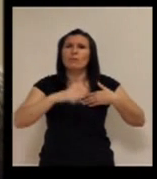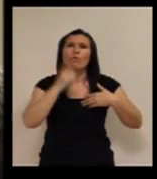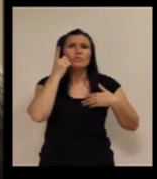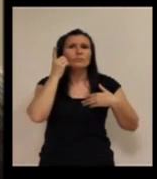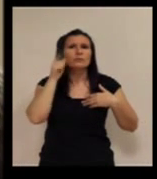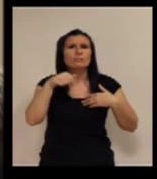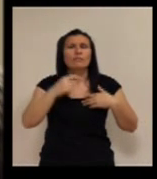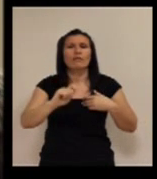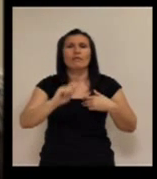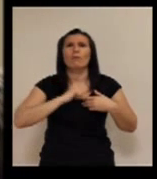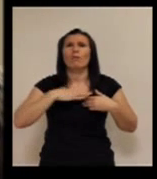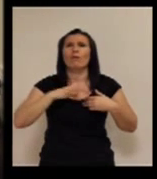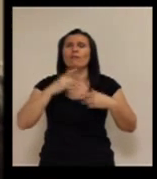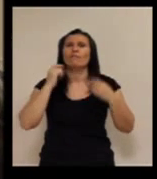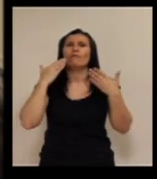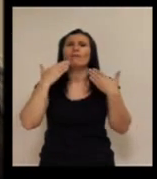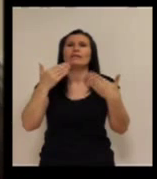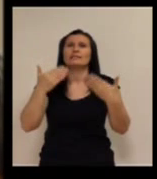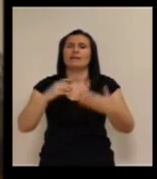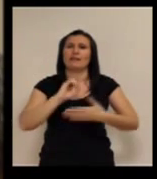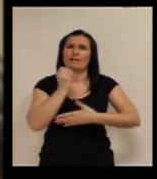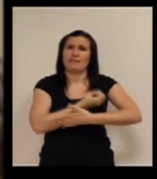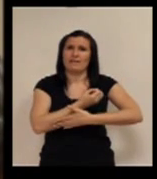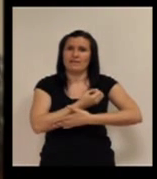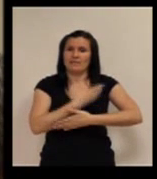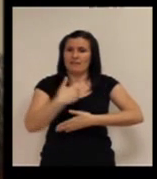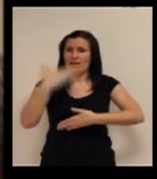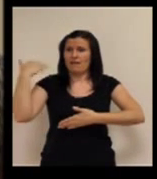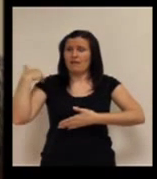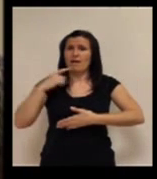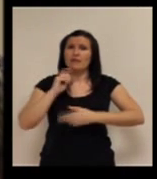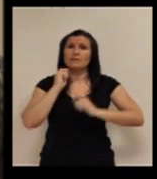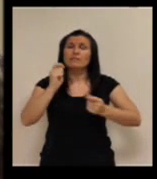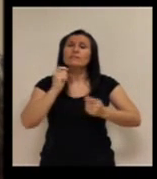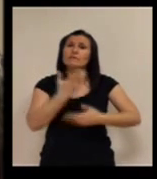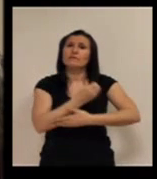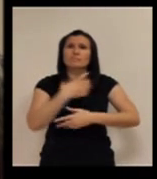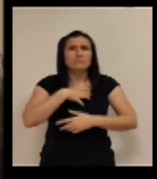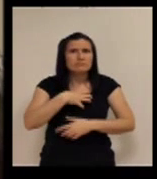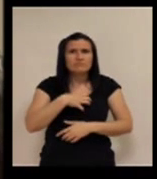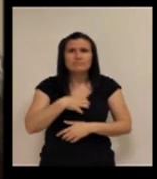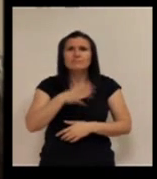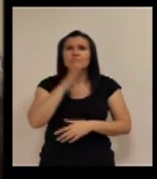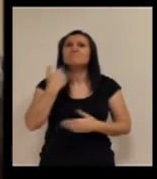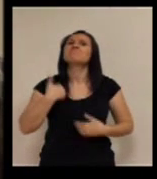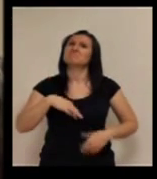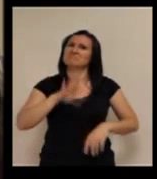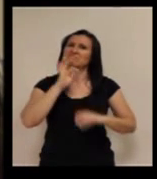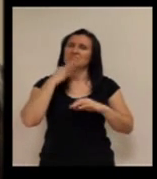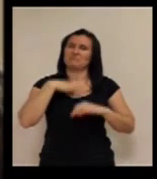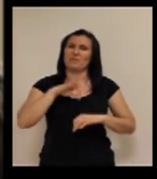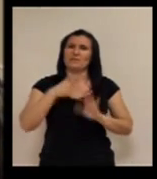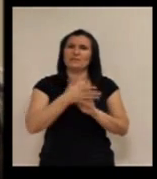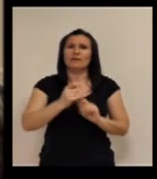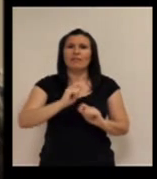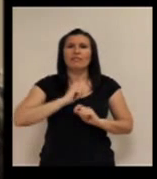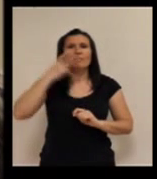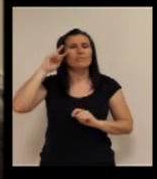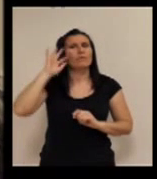podía felicitaros la Navidad es que hasta ahora no lo podía haber hecho. Entonces, bueno, creemos que es una experiencia muy